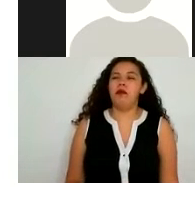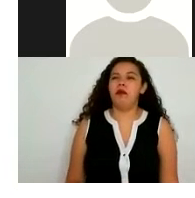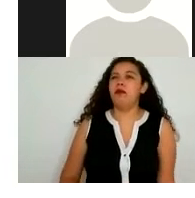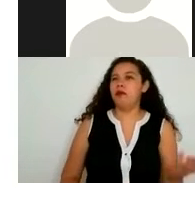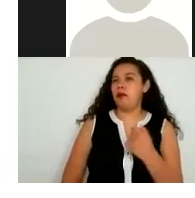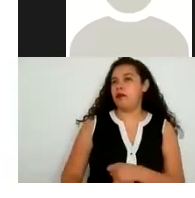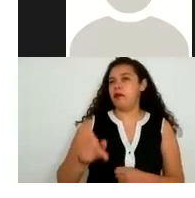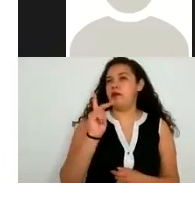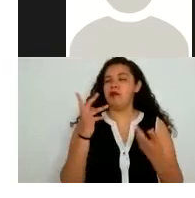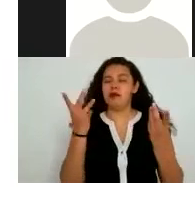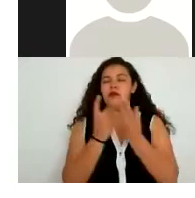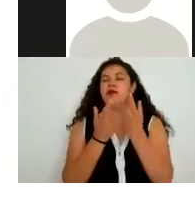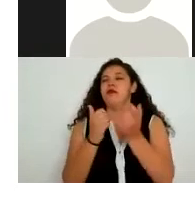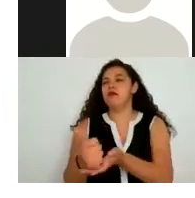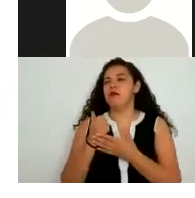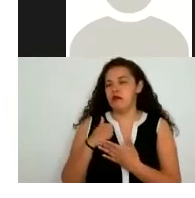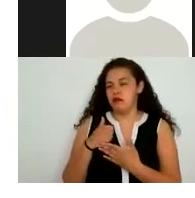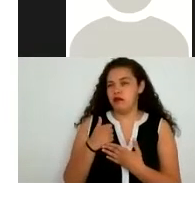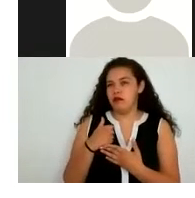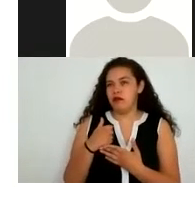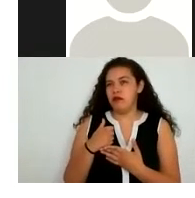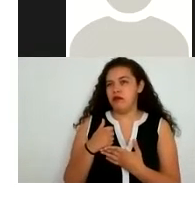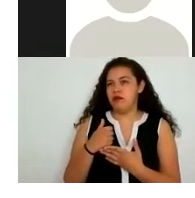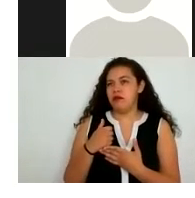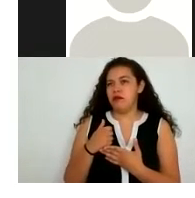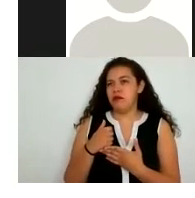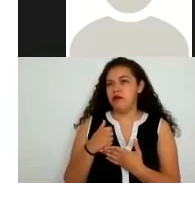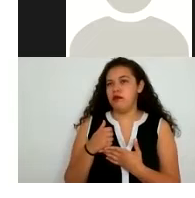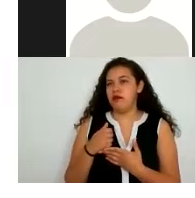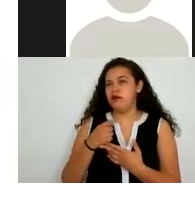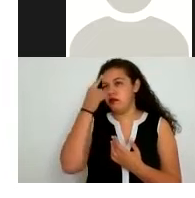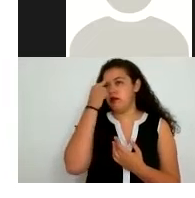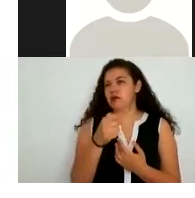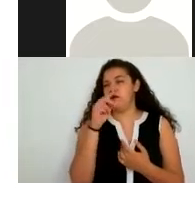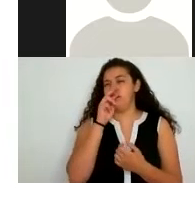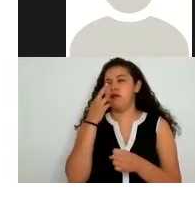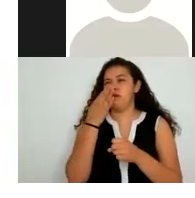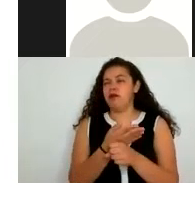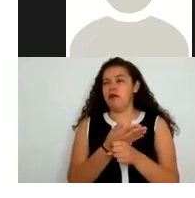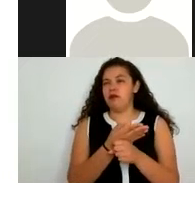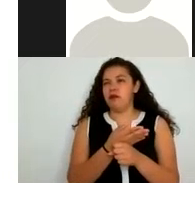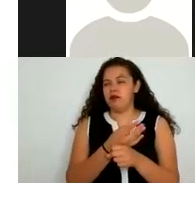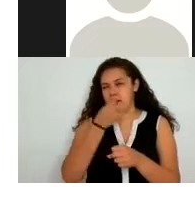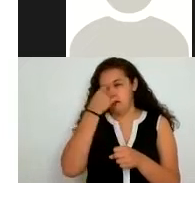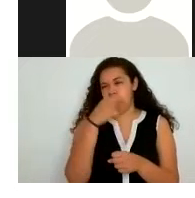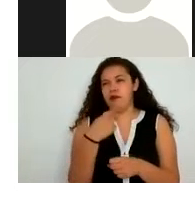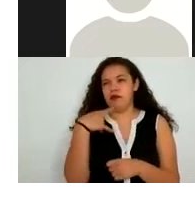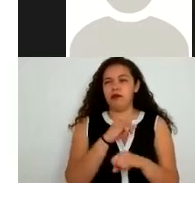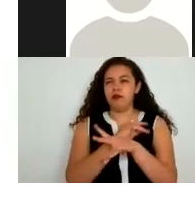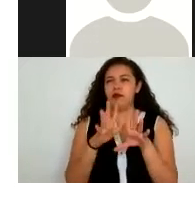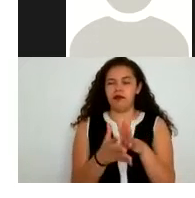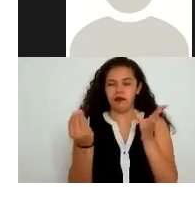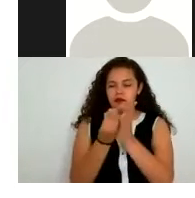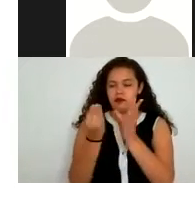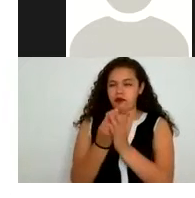a mí me sirve como responsable el tema de solicitar estos datos personales y para esta